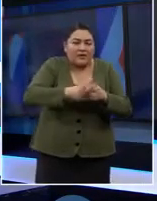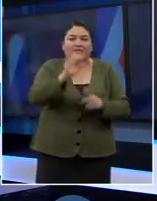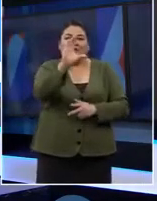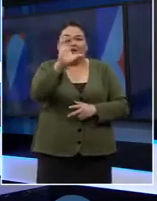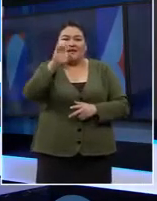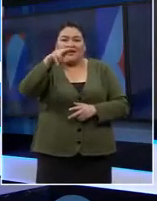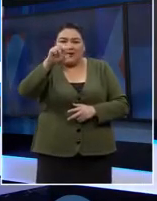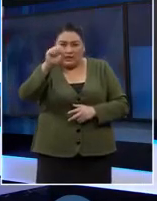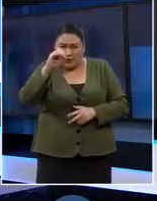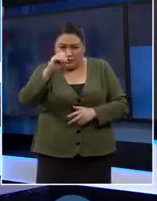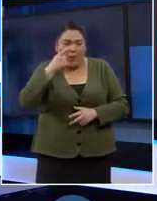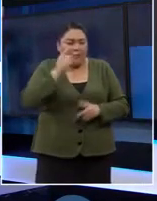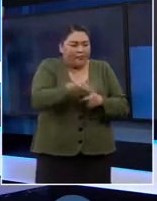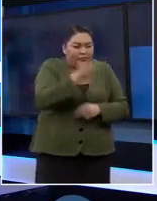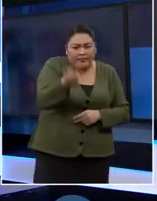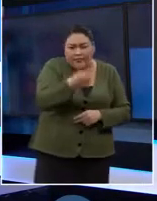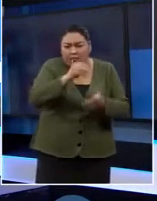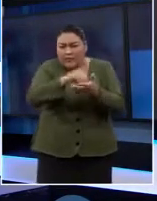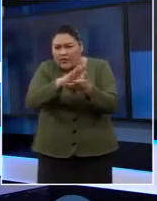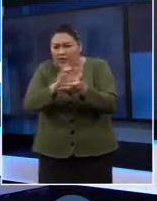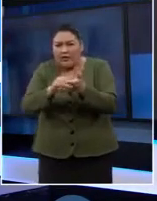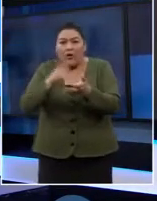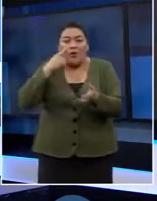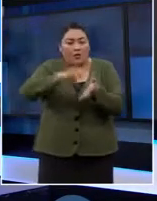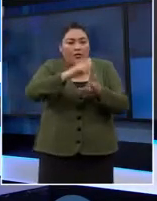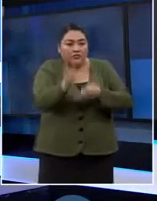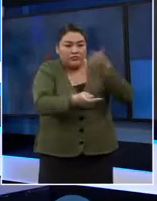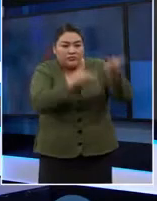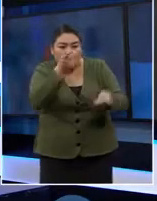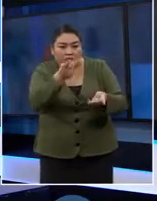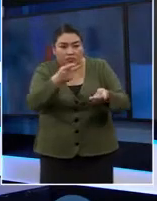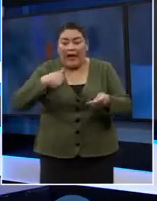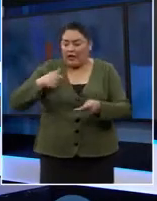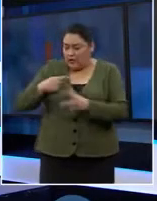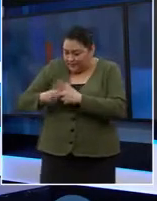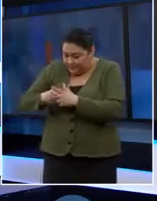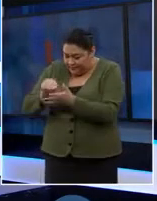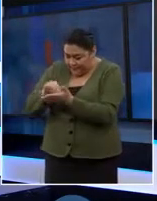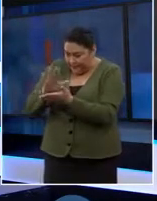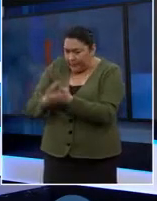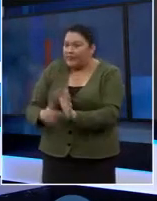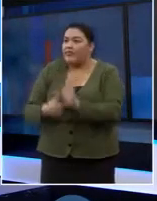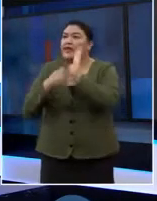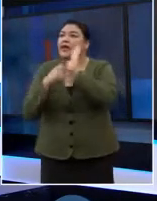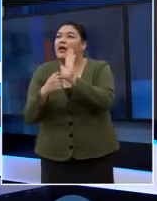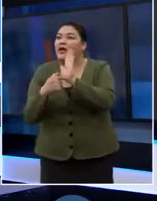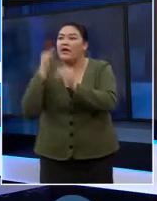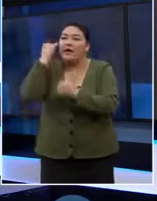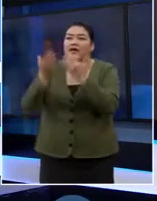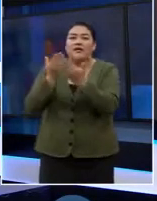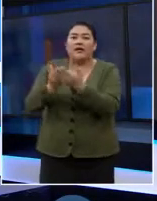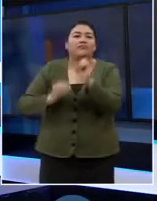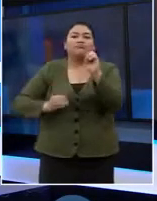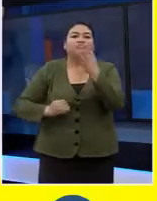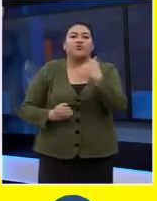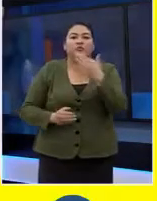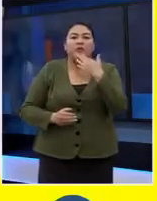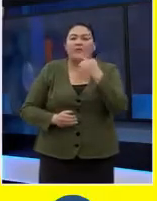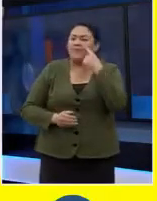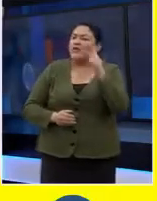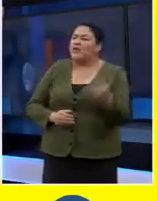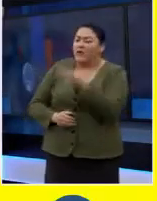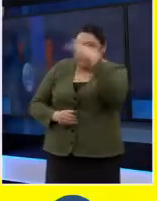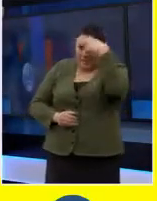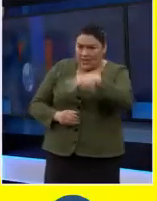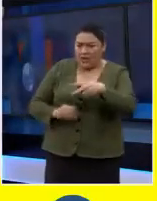diseñados de tal forma que no necesariamente te arrojan información que puedas hacer interseccional. ¿Tenemos datos de cuántas personas hay en